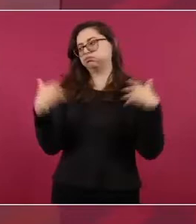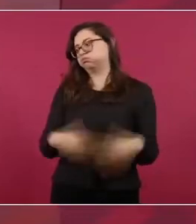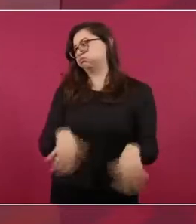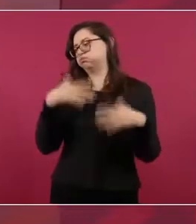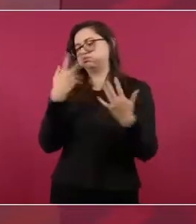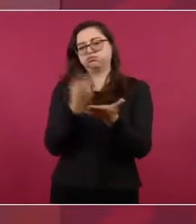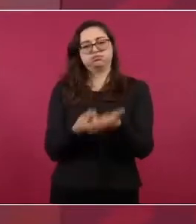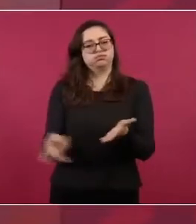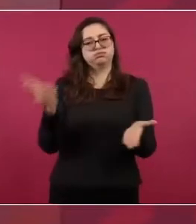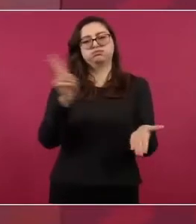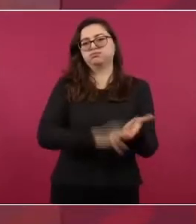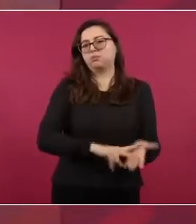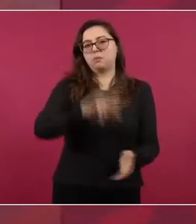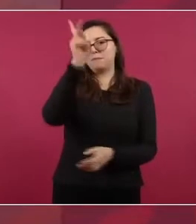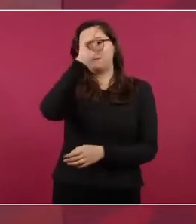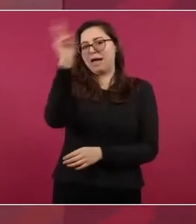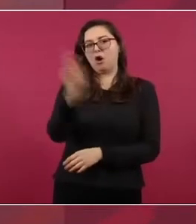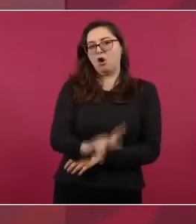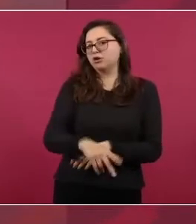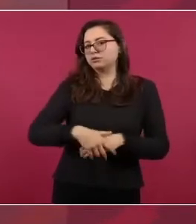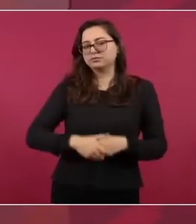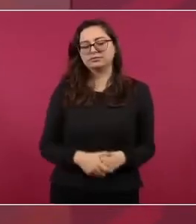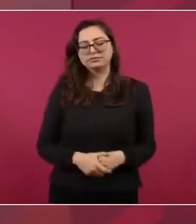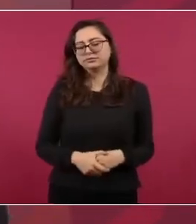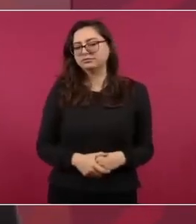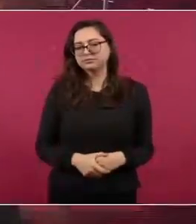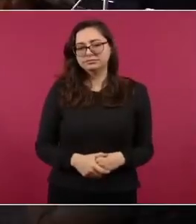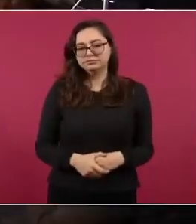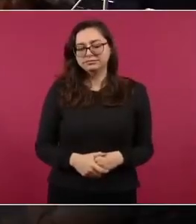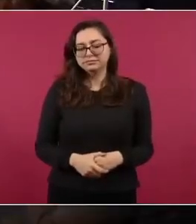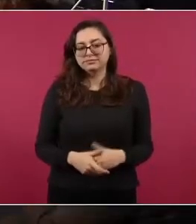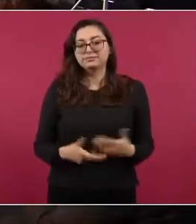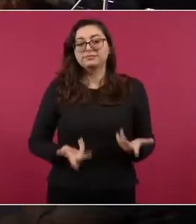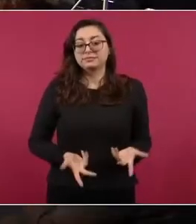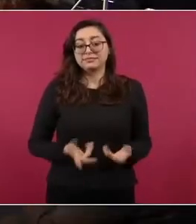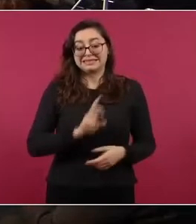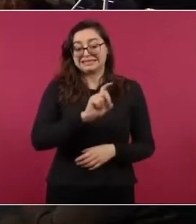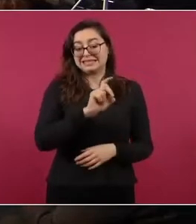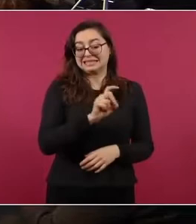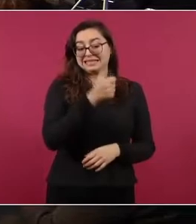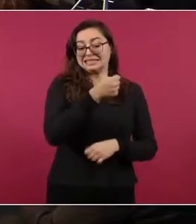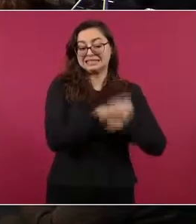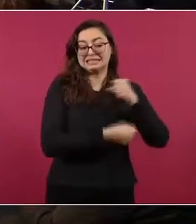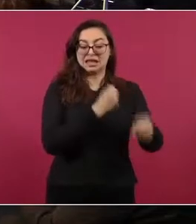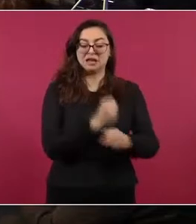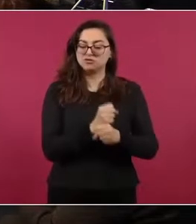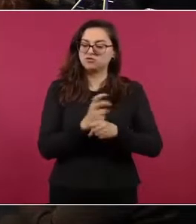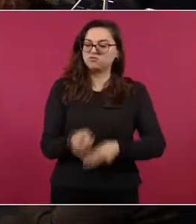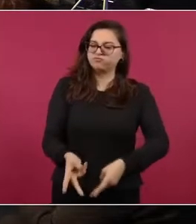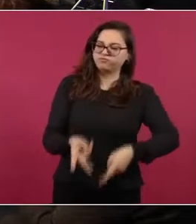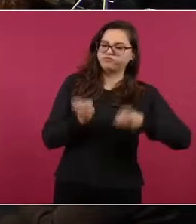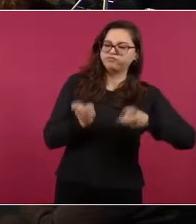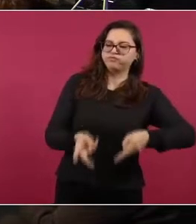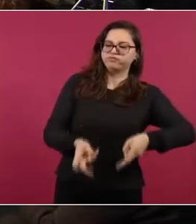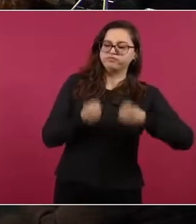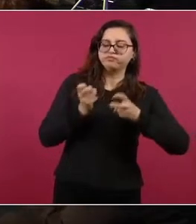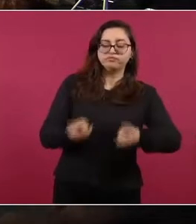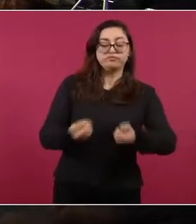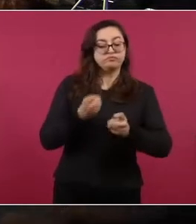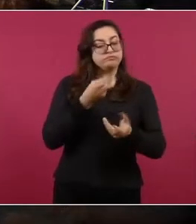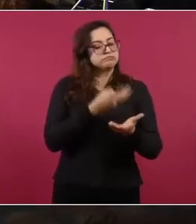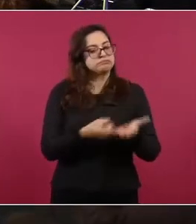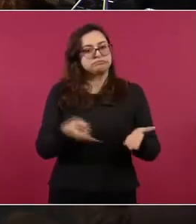36 años. Entonces, esto mismo es lo que sucede en el Perú.